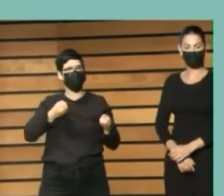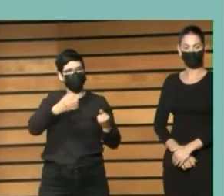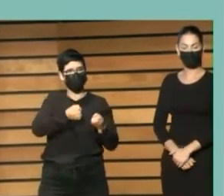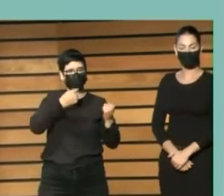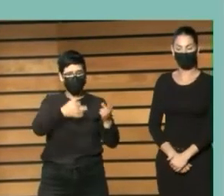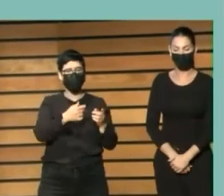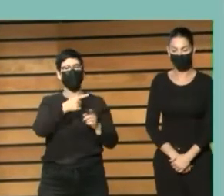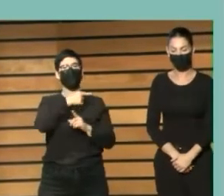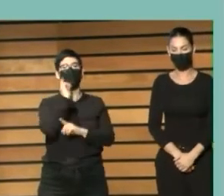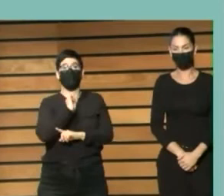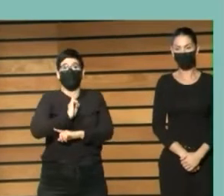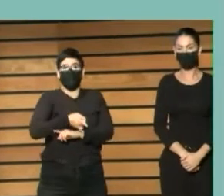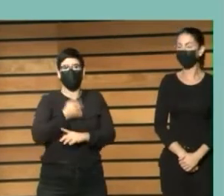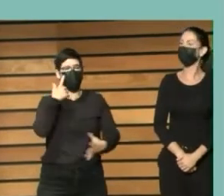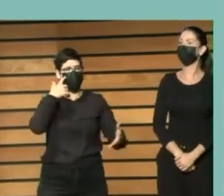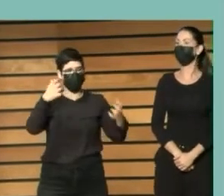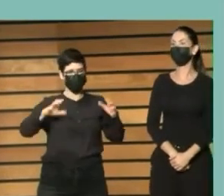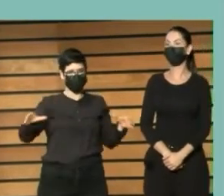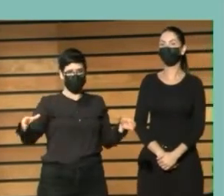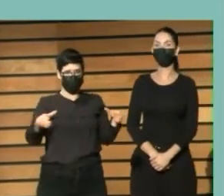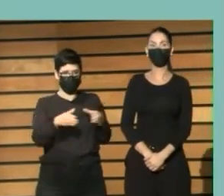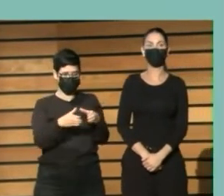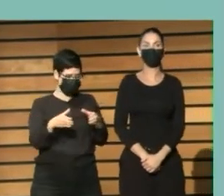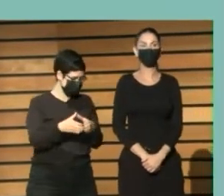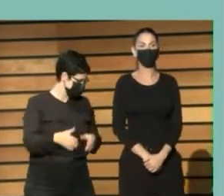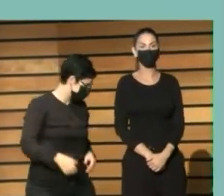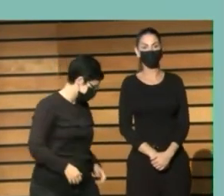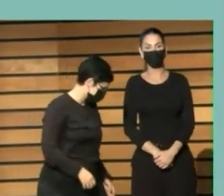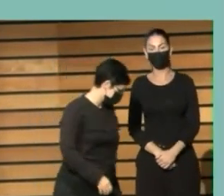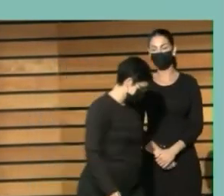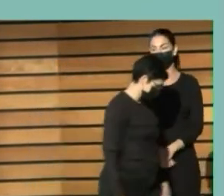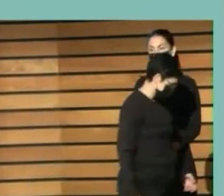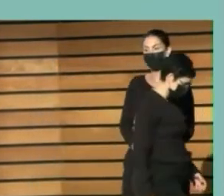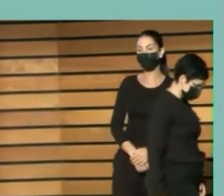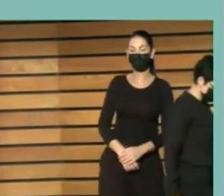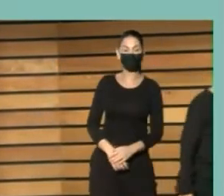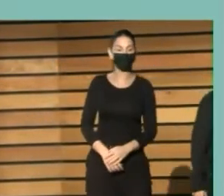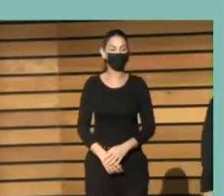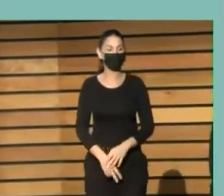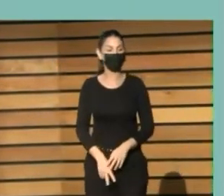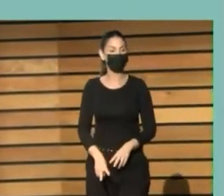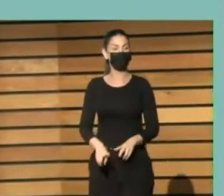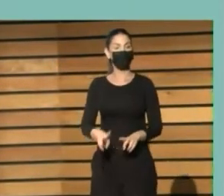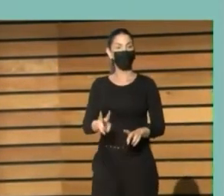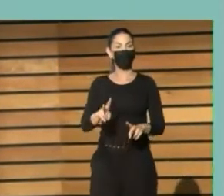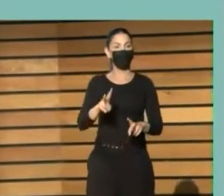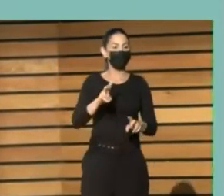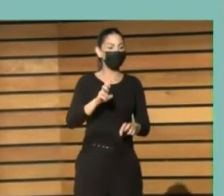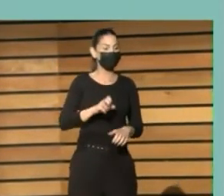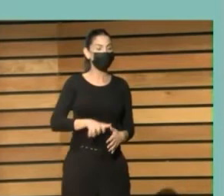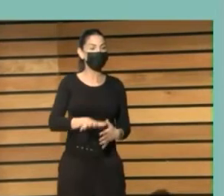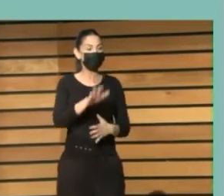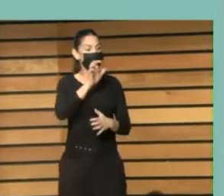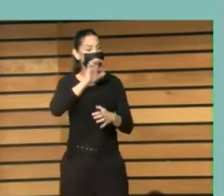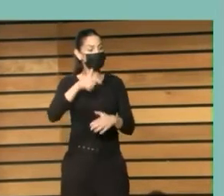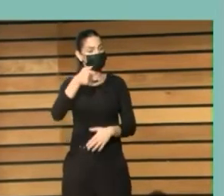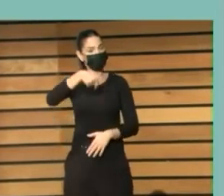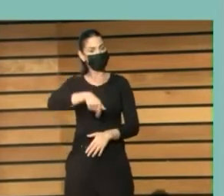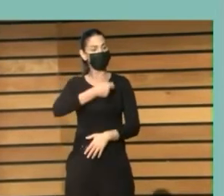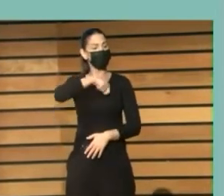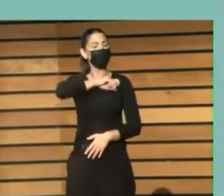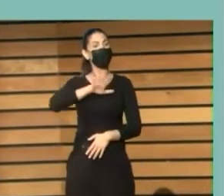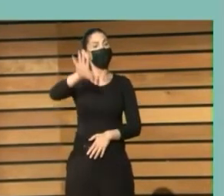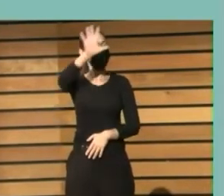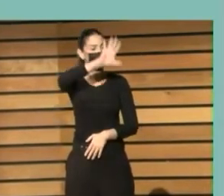y se ha creado de alguna manera un grupo que es un referente dentro de la narración en España un grupo que ha tenido la